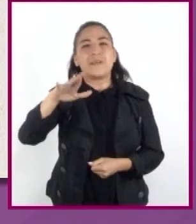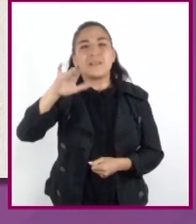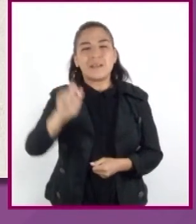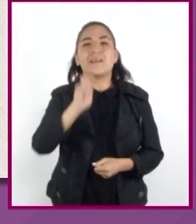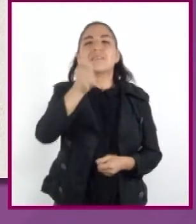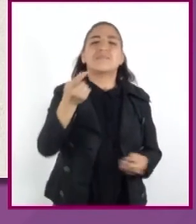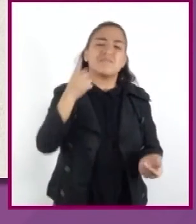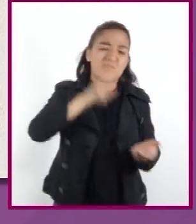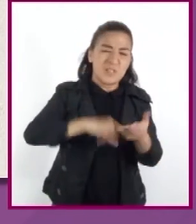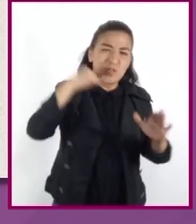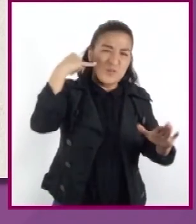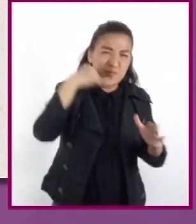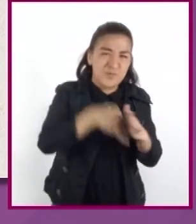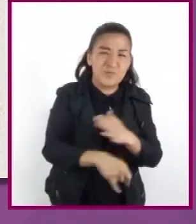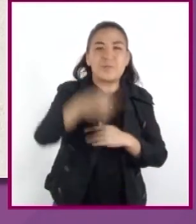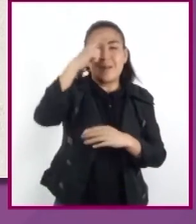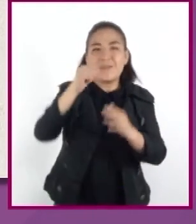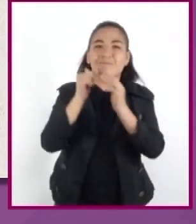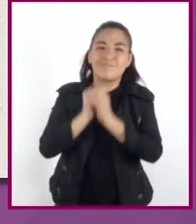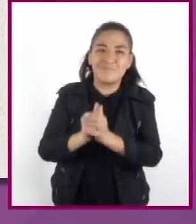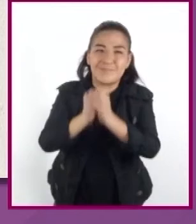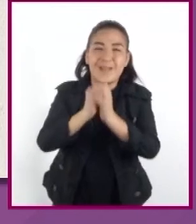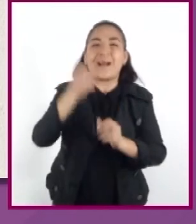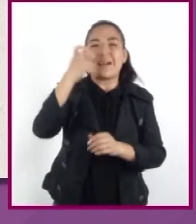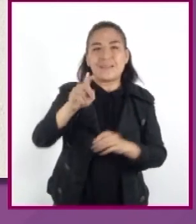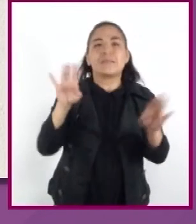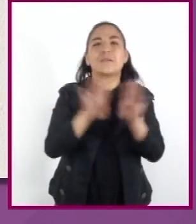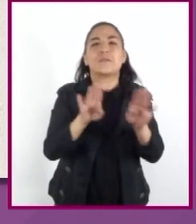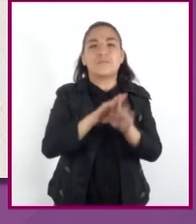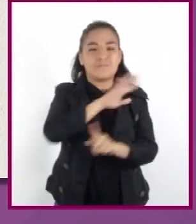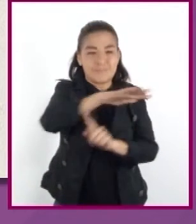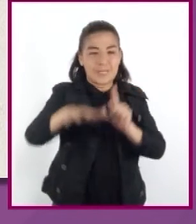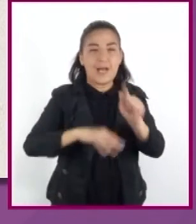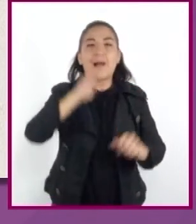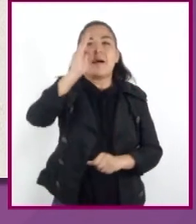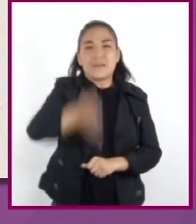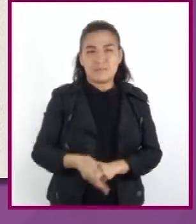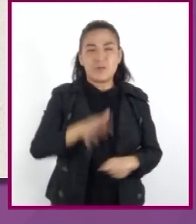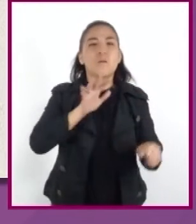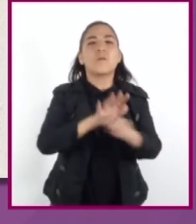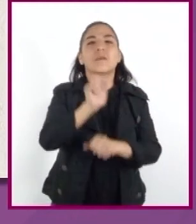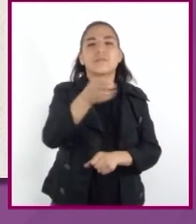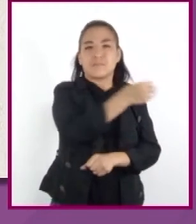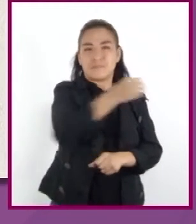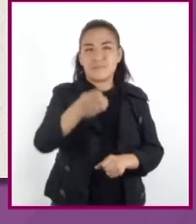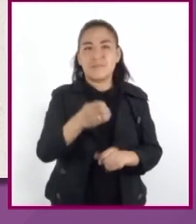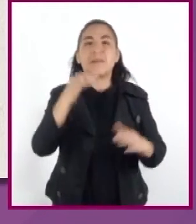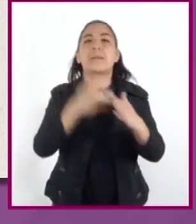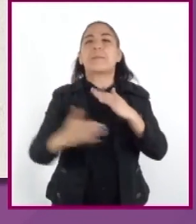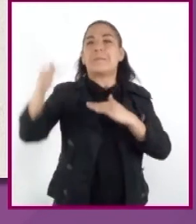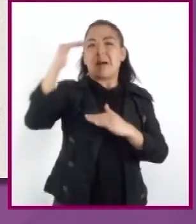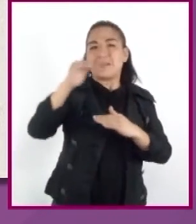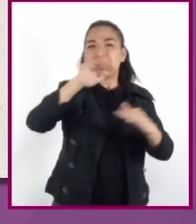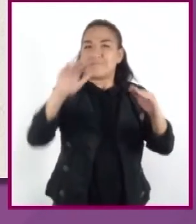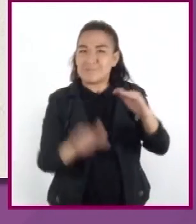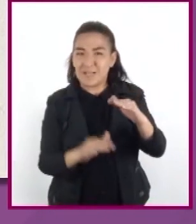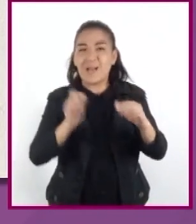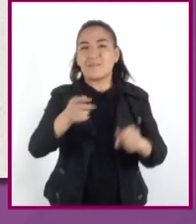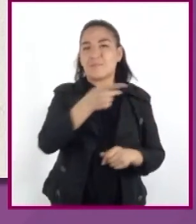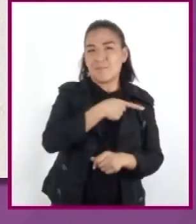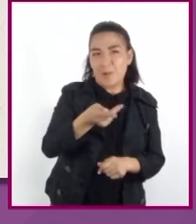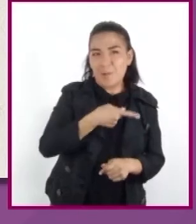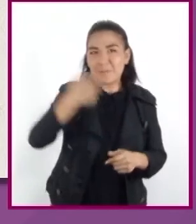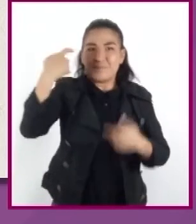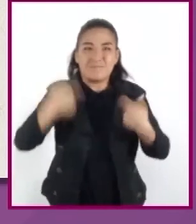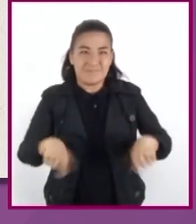una profunda división o estratificación social que permitía legitimar a las clases dominantes. En términos generales,